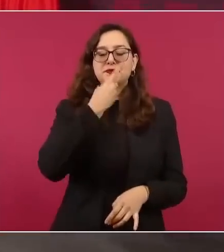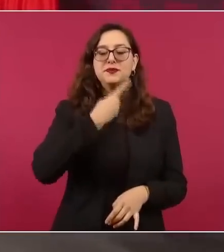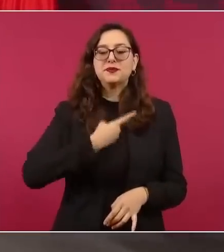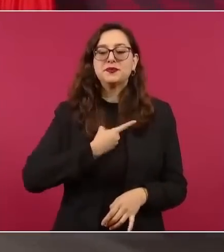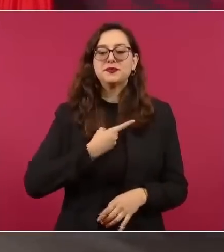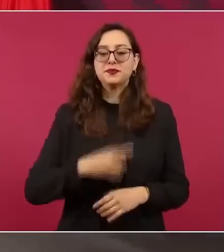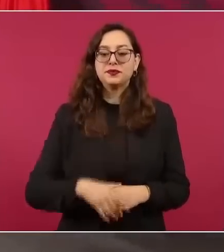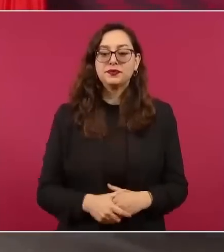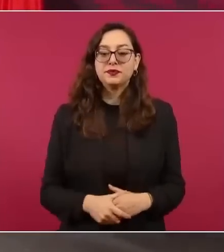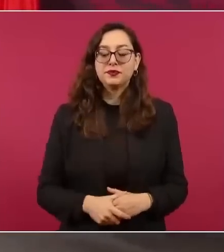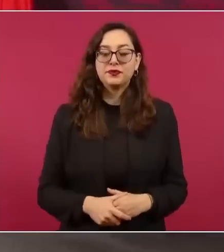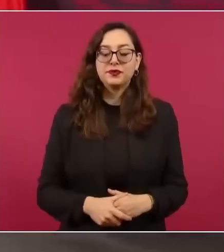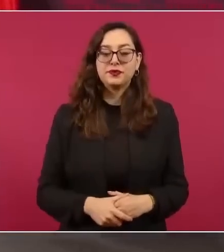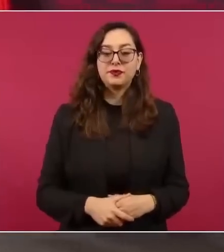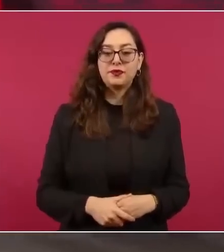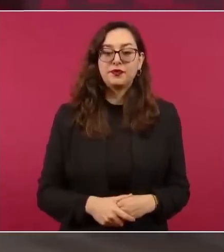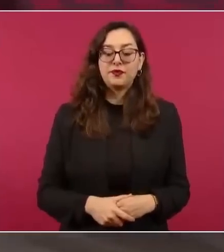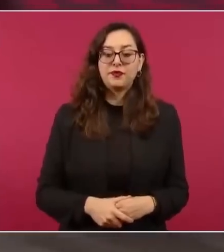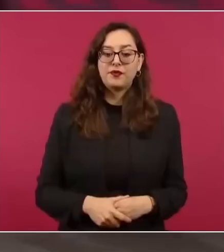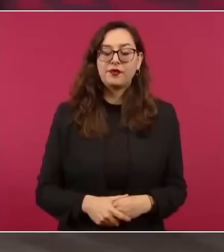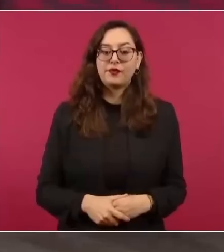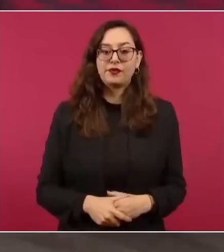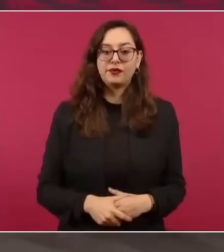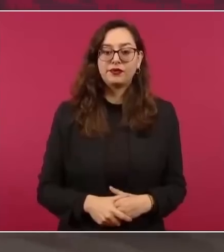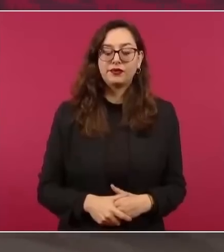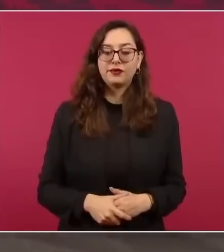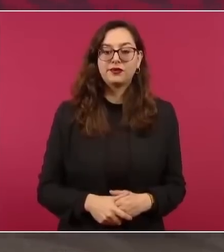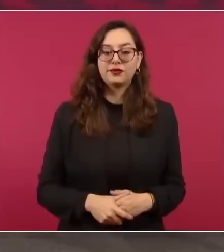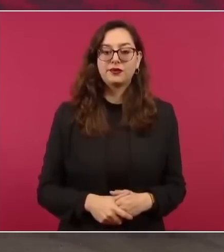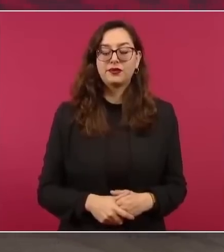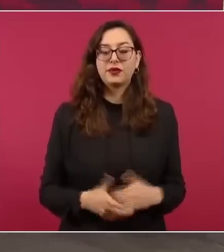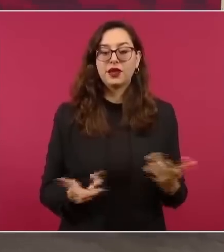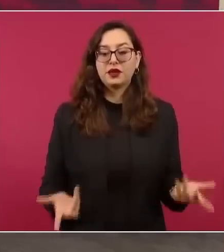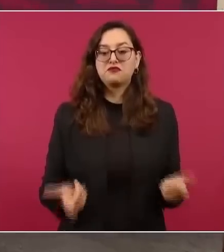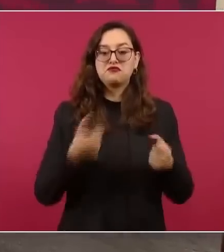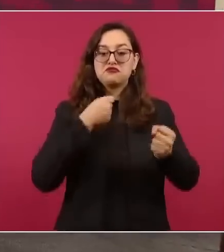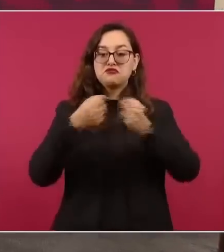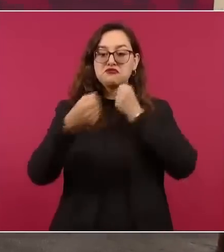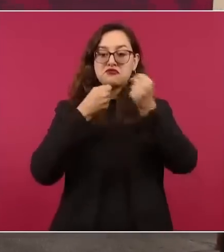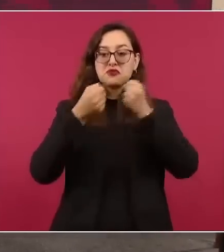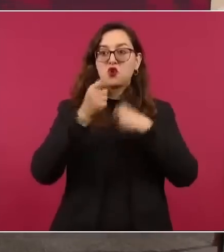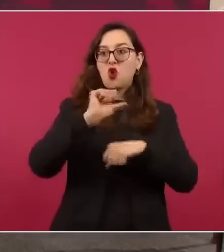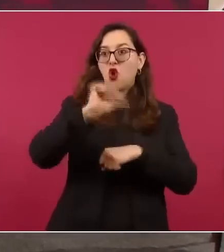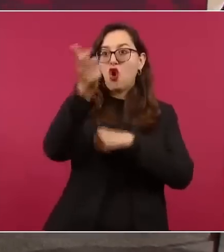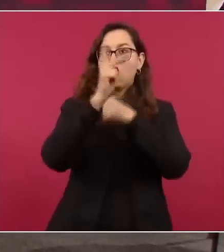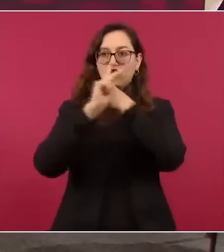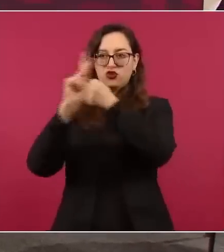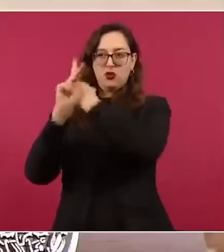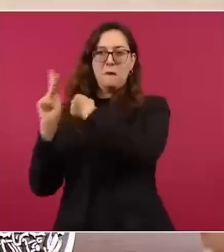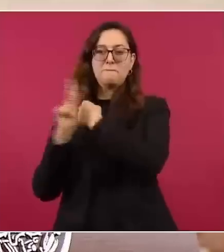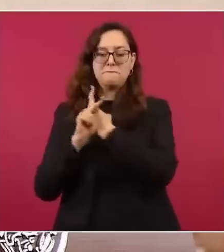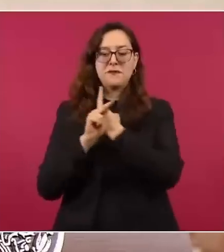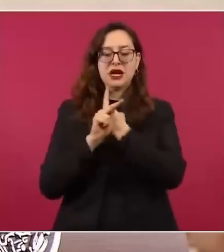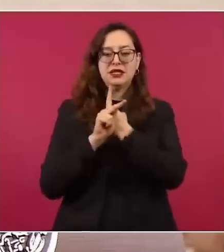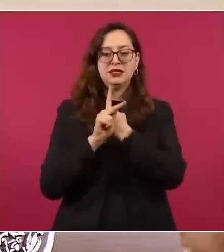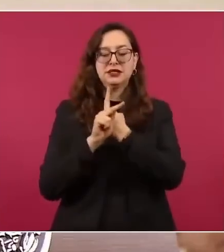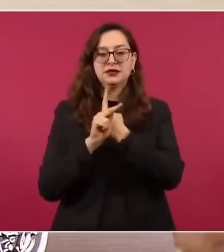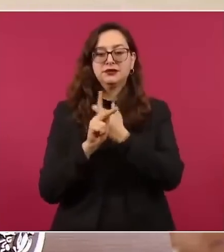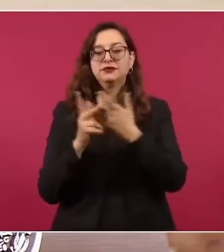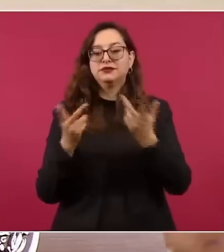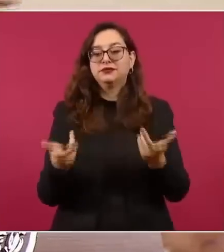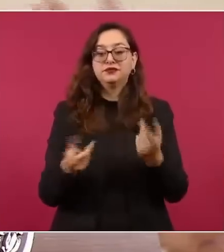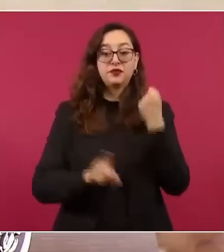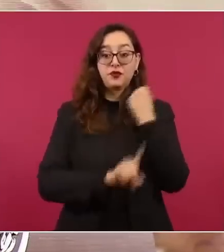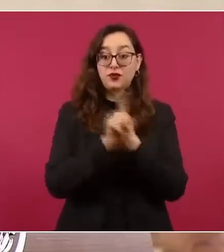corresponsales extranjeros, porque esto no es sólo de